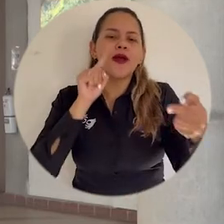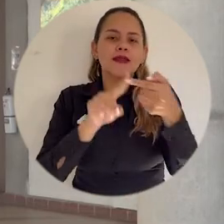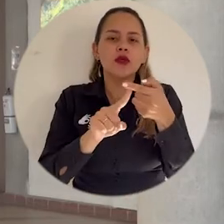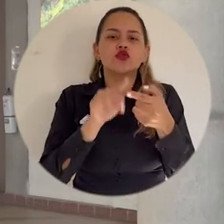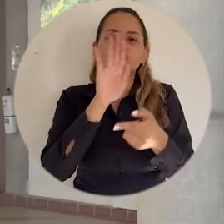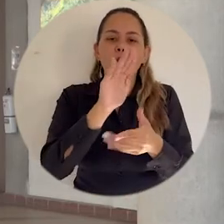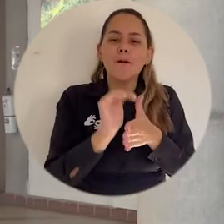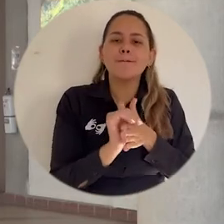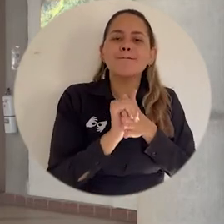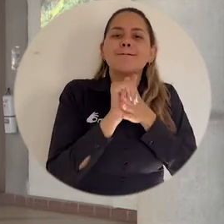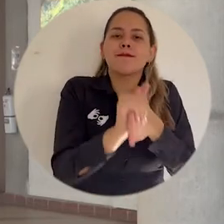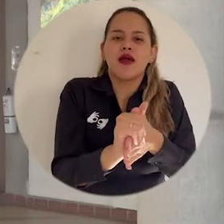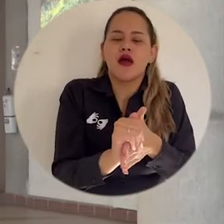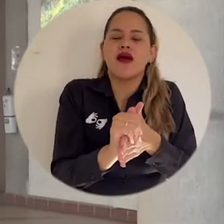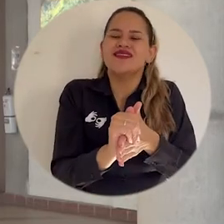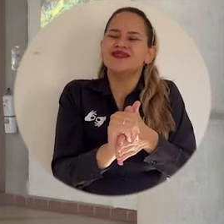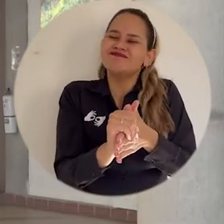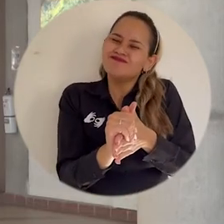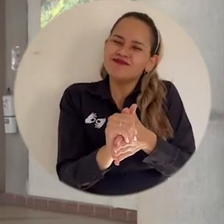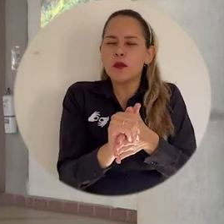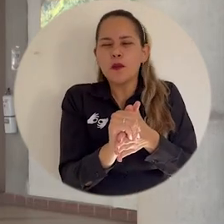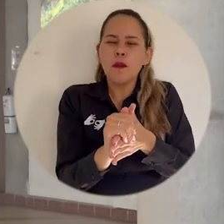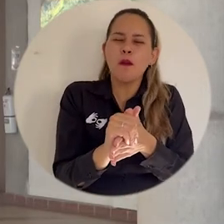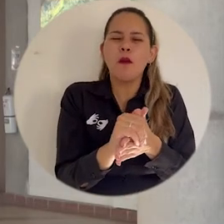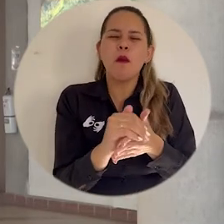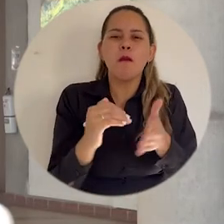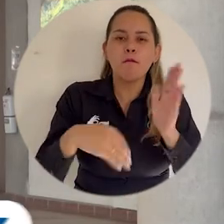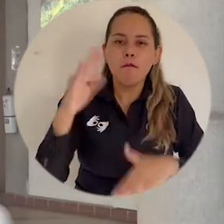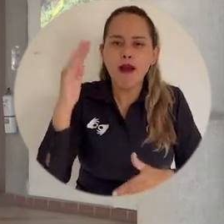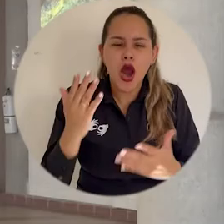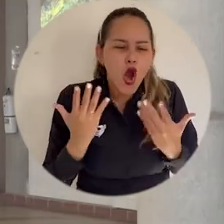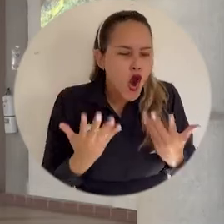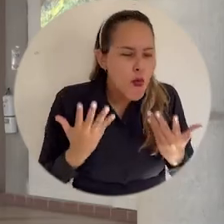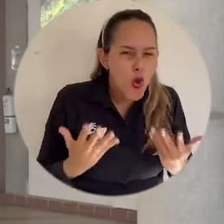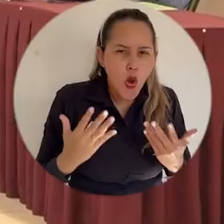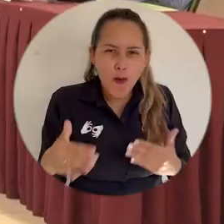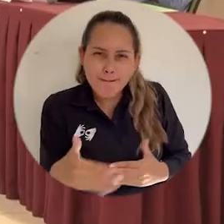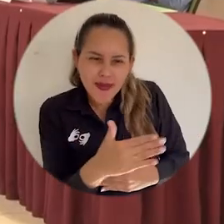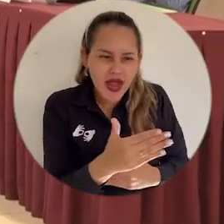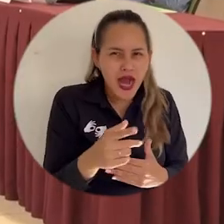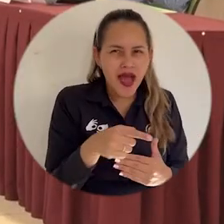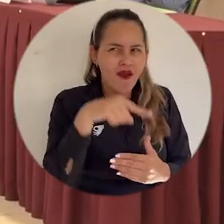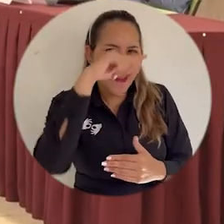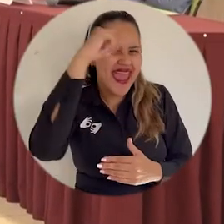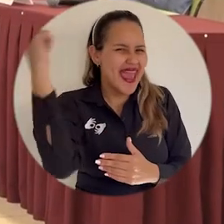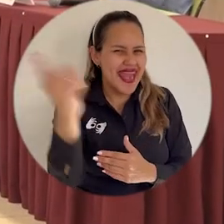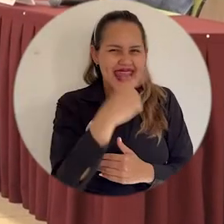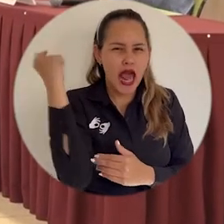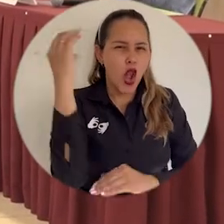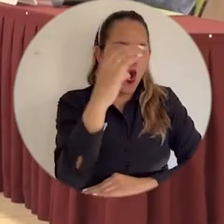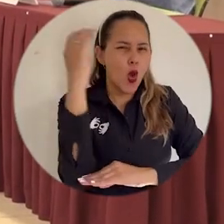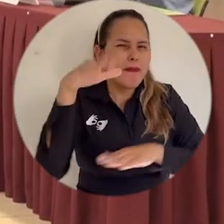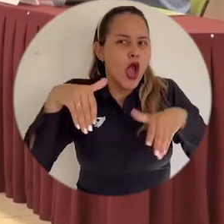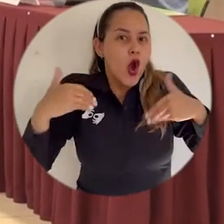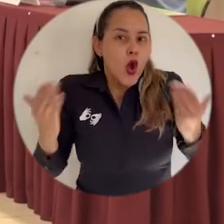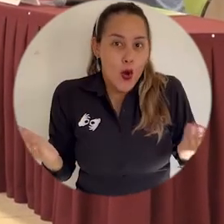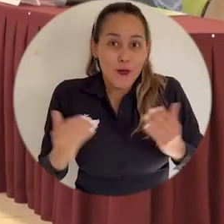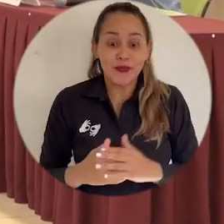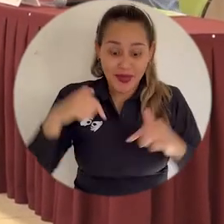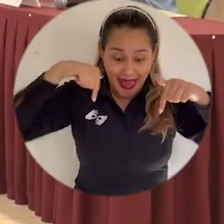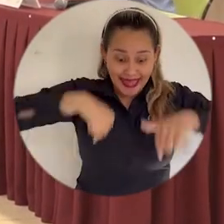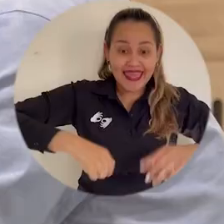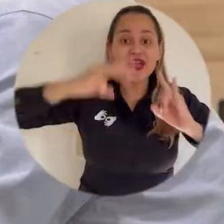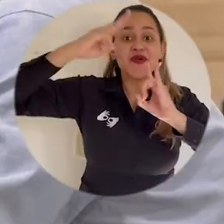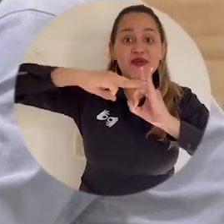metodología para estimar la producción de acuacultura del país. Unimagdalena a través de sus grupos de